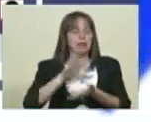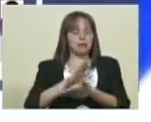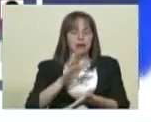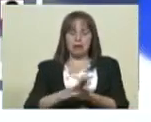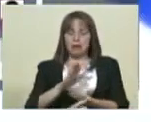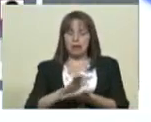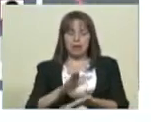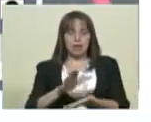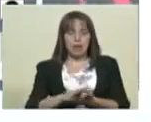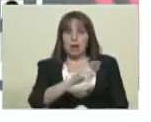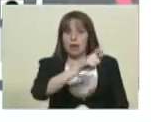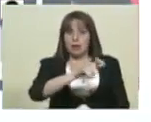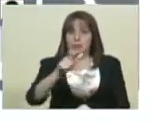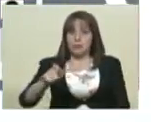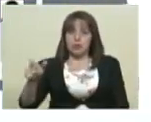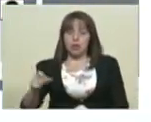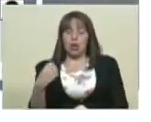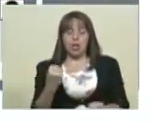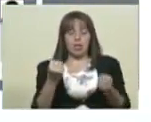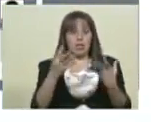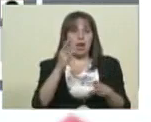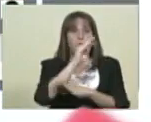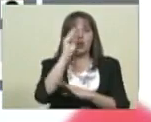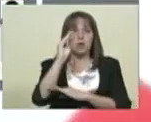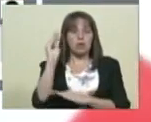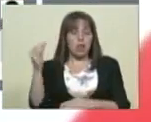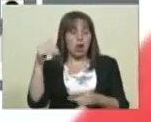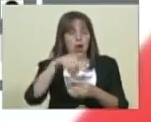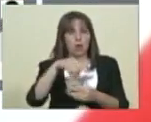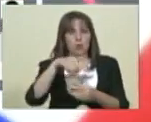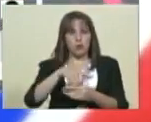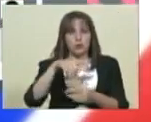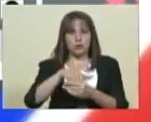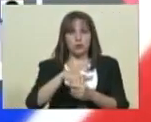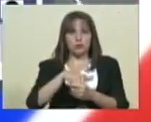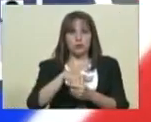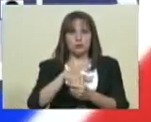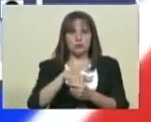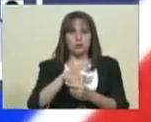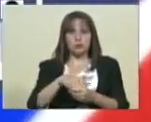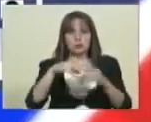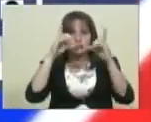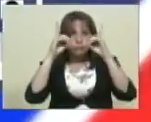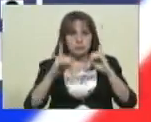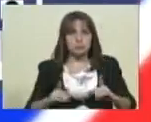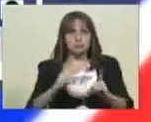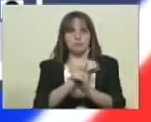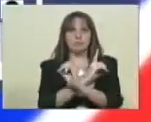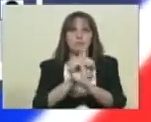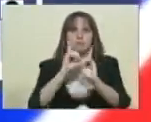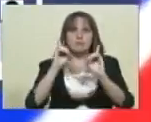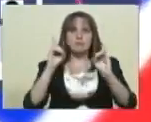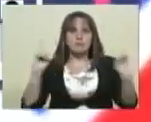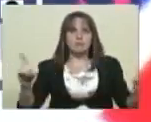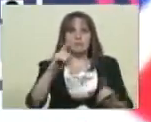a esta medida de protección al sufragio, a la democracia, a las ciudadanas y los ciudadanos es que vayan allí en